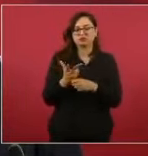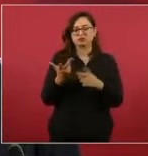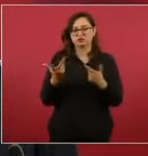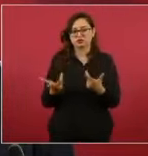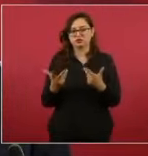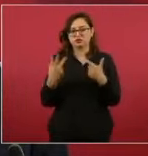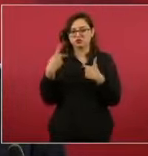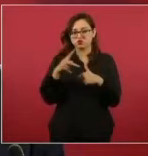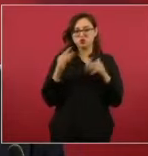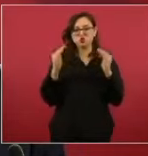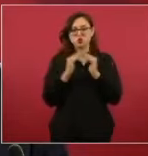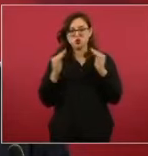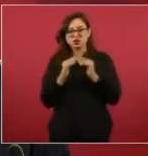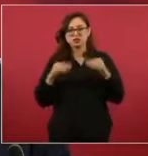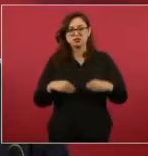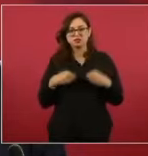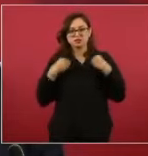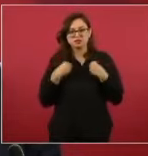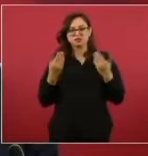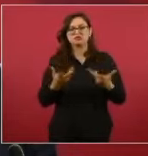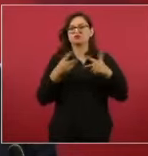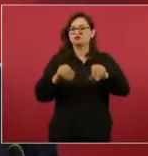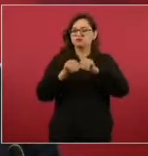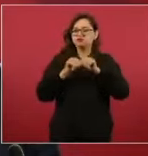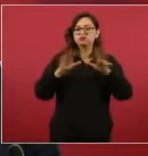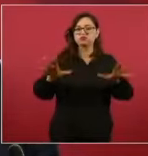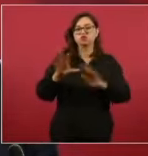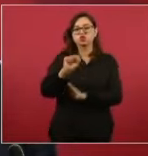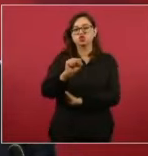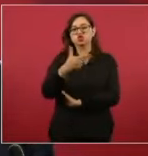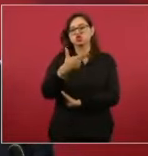y se hizo todo un espectáculo.